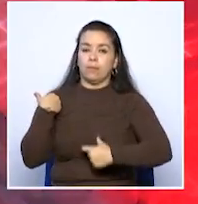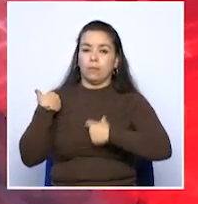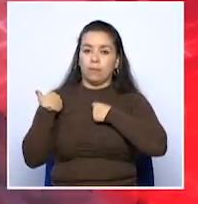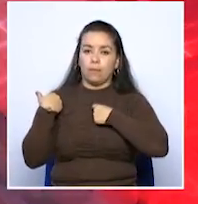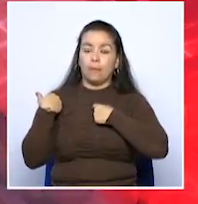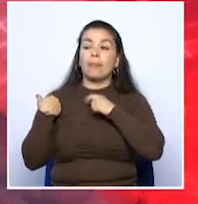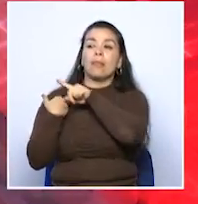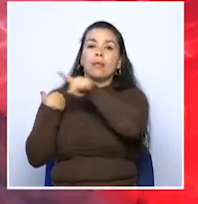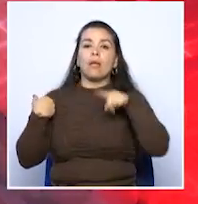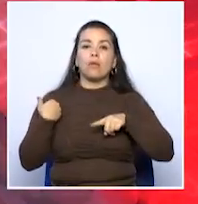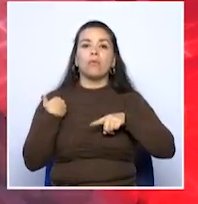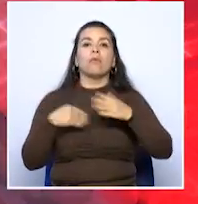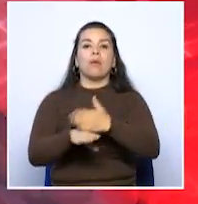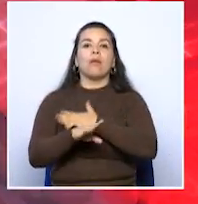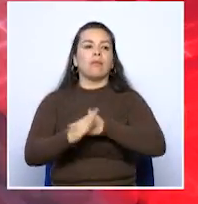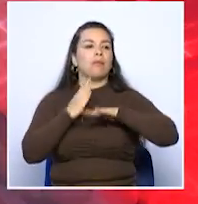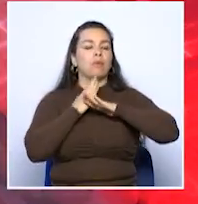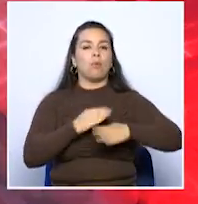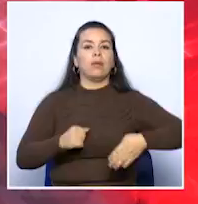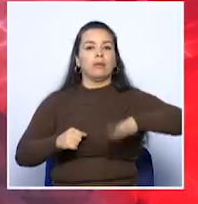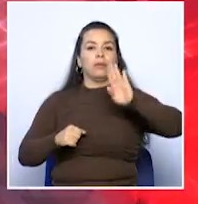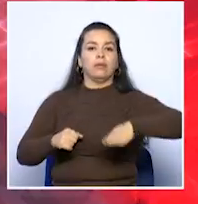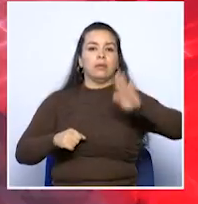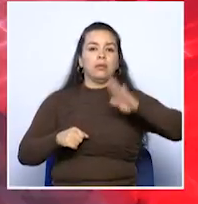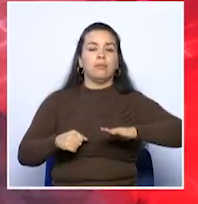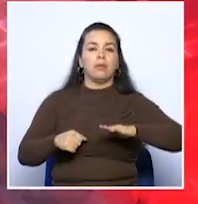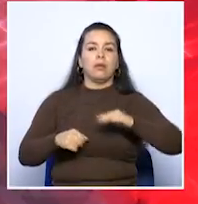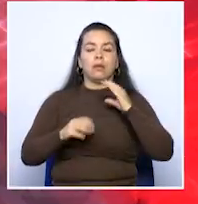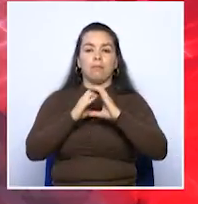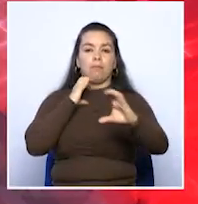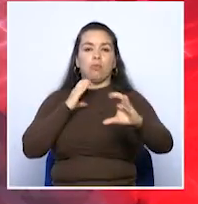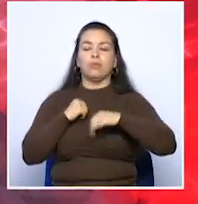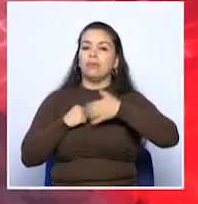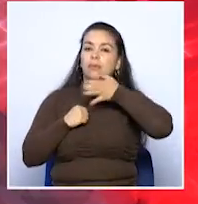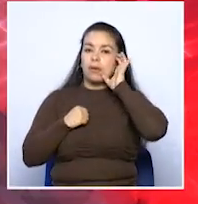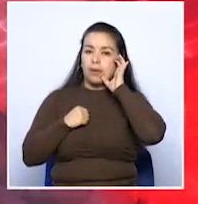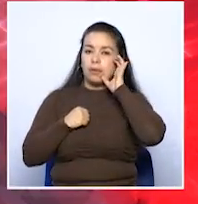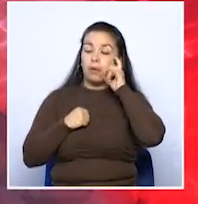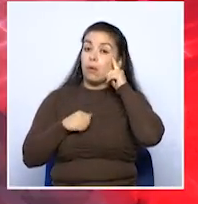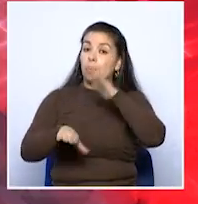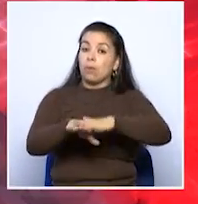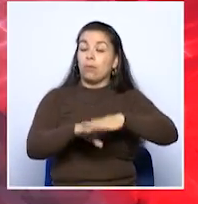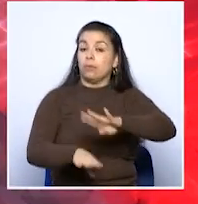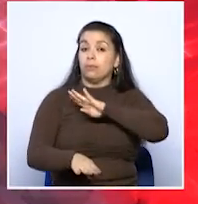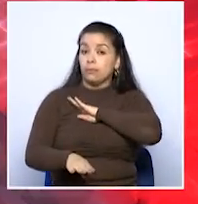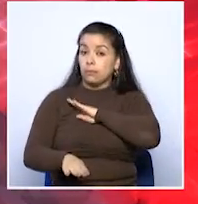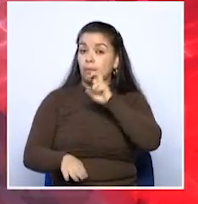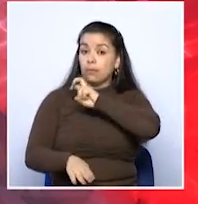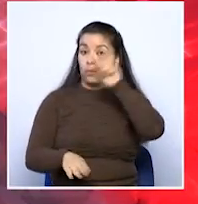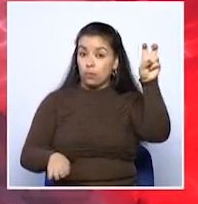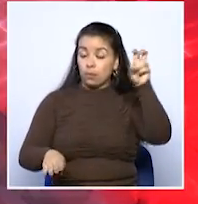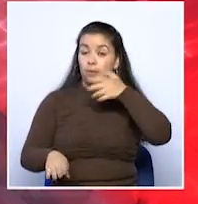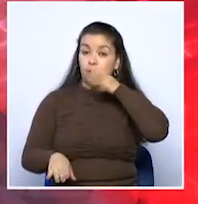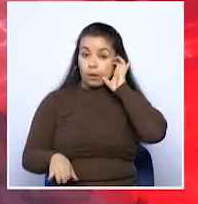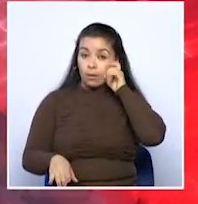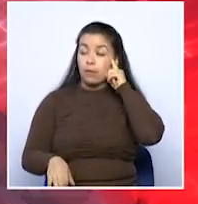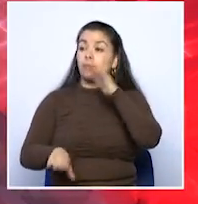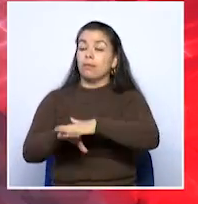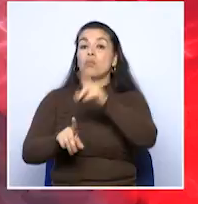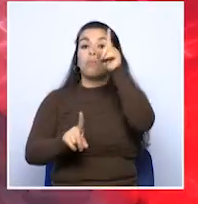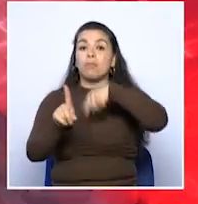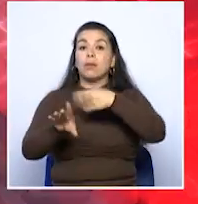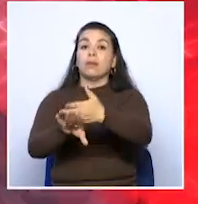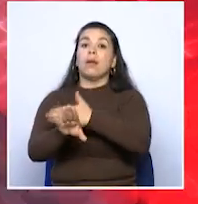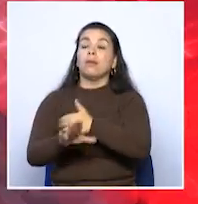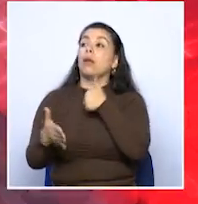que se le había negado a los jeeps y buses de escalera del norte del departamento de Caldas. Los alcaldes del norte del departamento hacía un mes habían